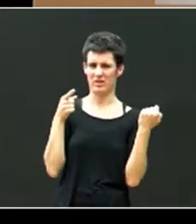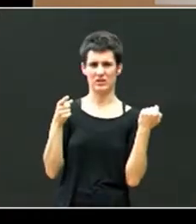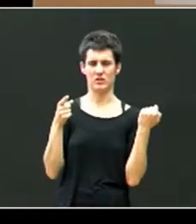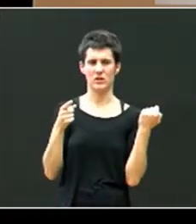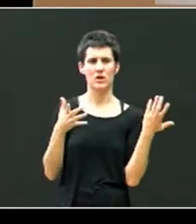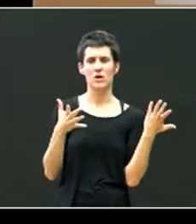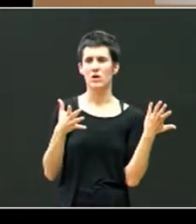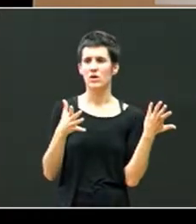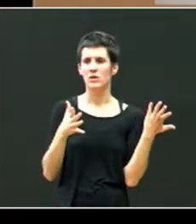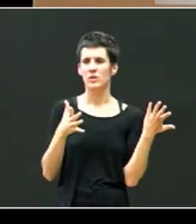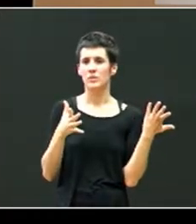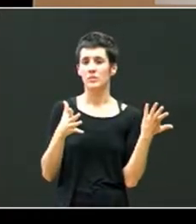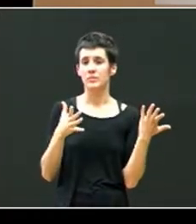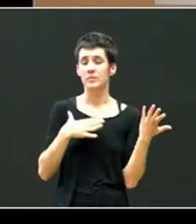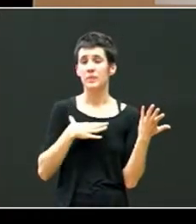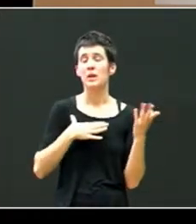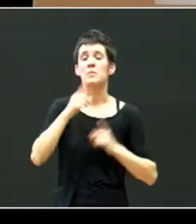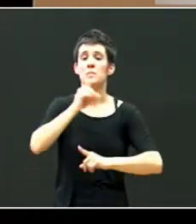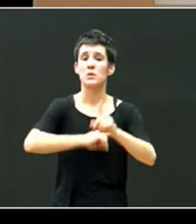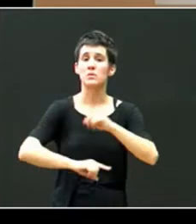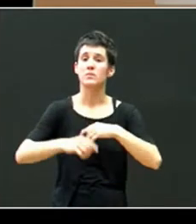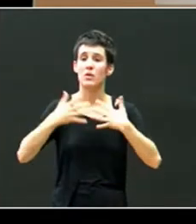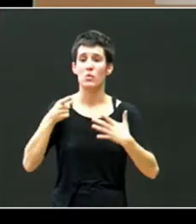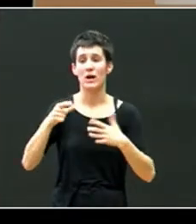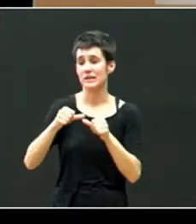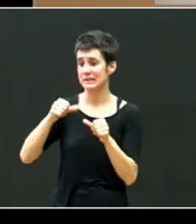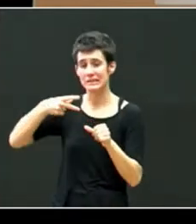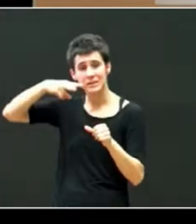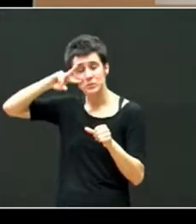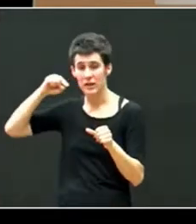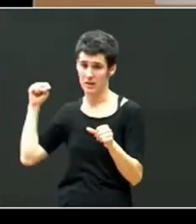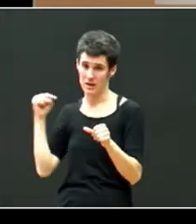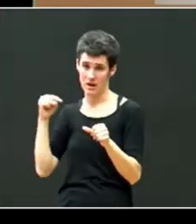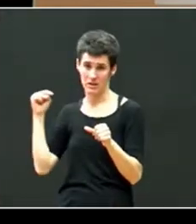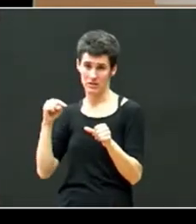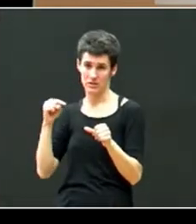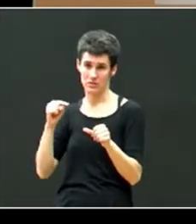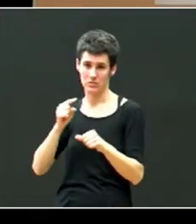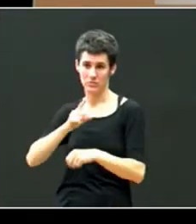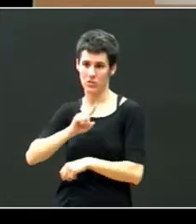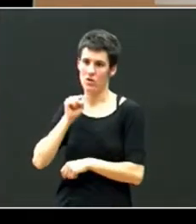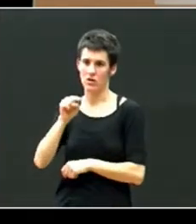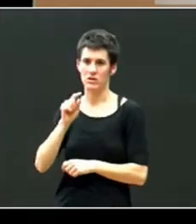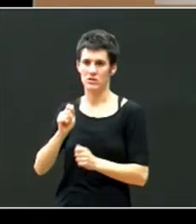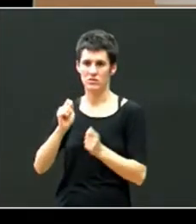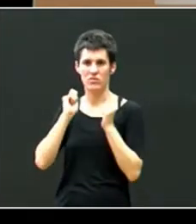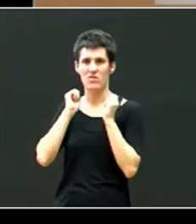estuvo en un entorno anormal que no creo las condiciones de vida para que se generara un óptimo neurodesarrollo